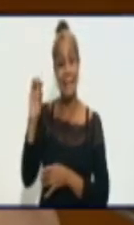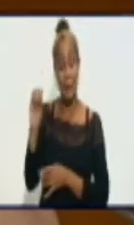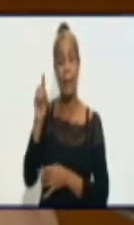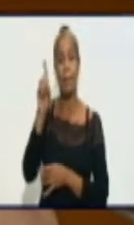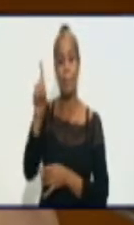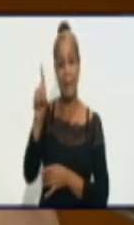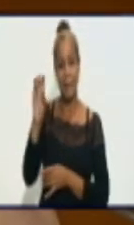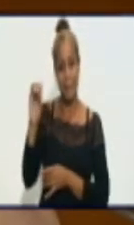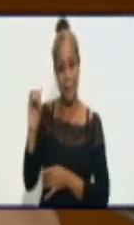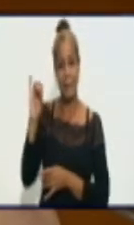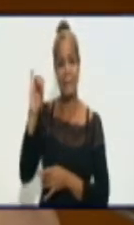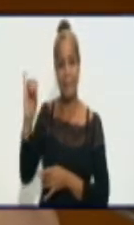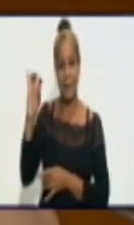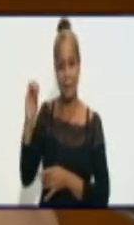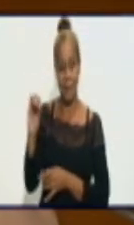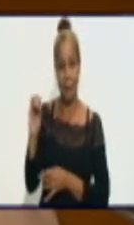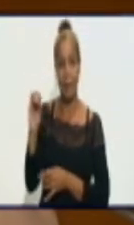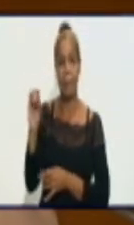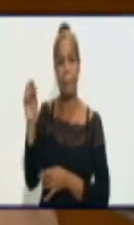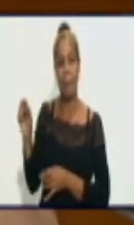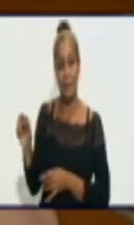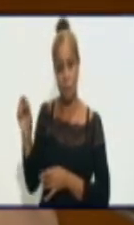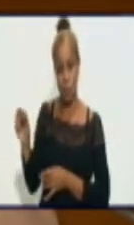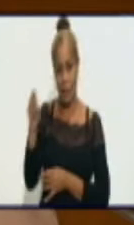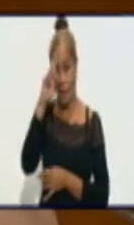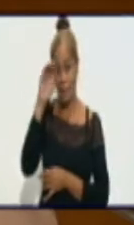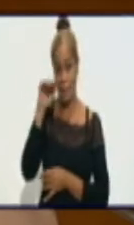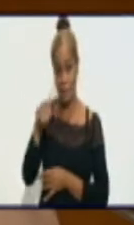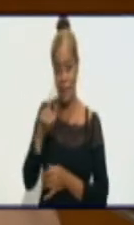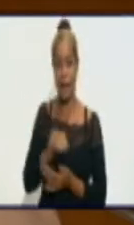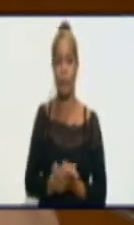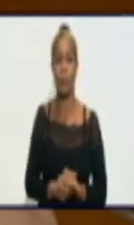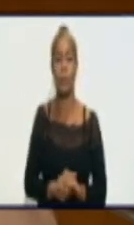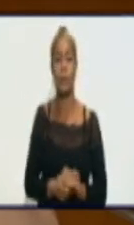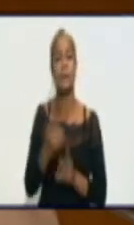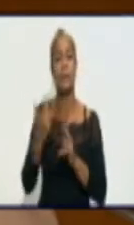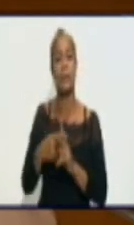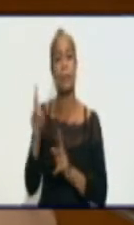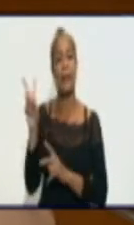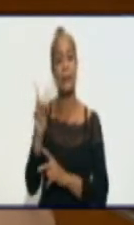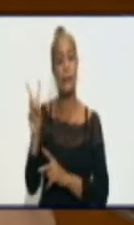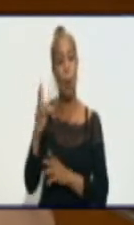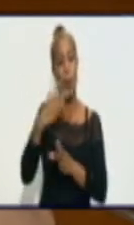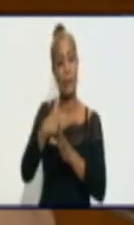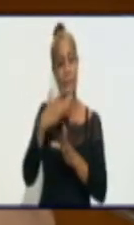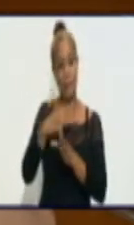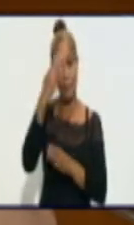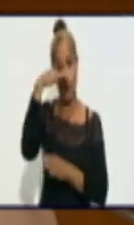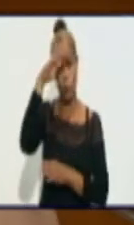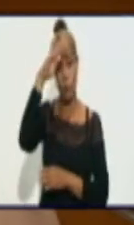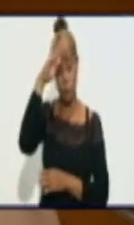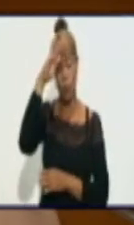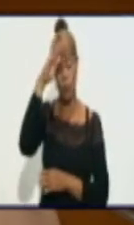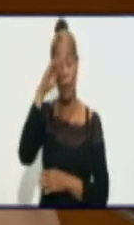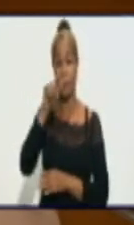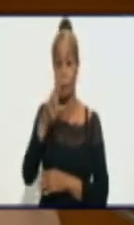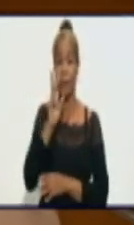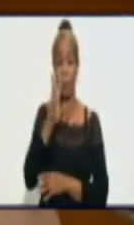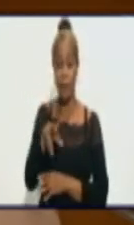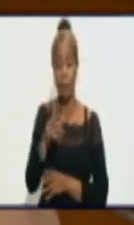tenemos hoy 173 pacientes activos dentro de la provincia y 22 en Santiago de Cuba. Fíjense cómo hemos ido incrementando.